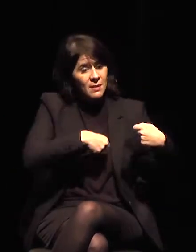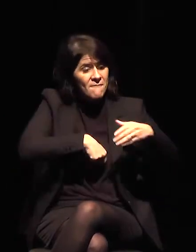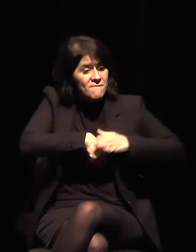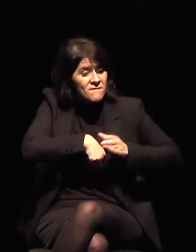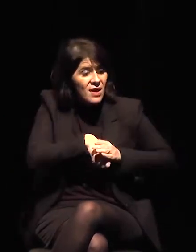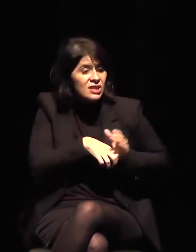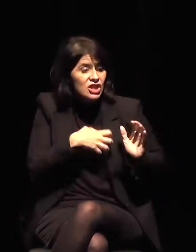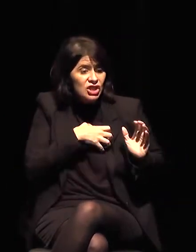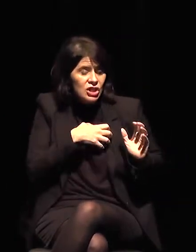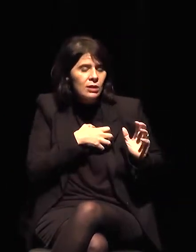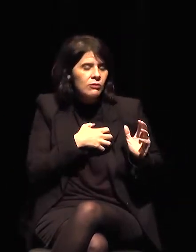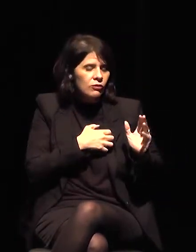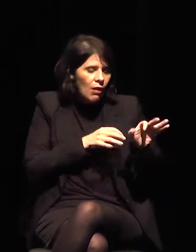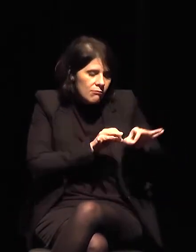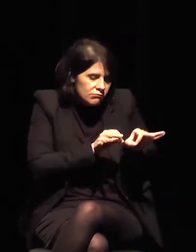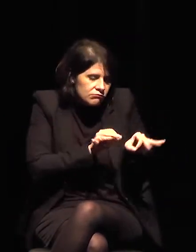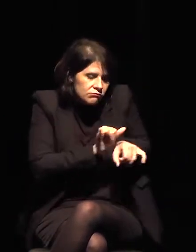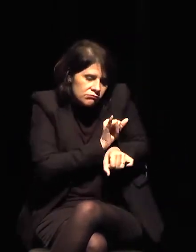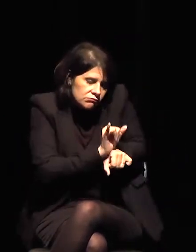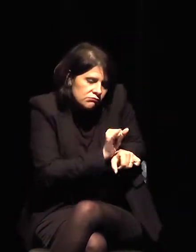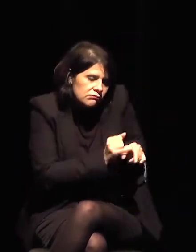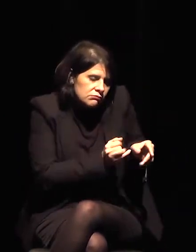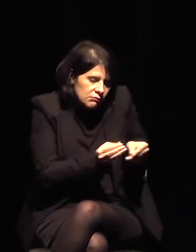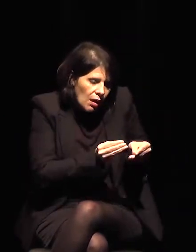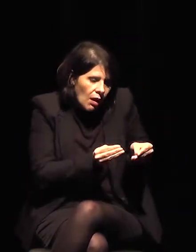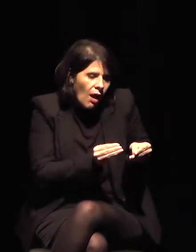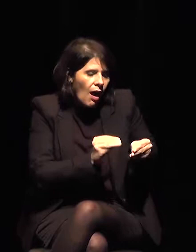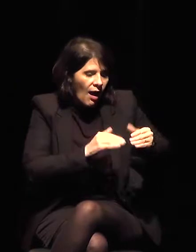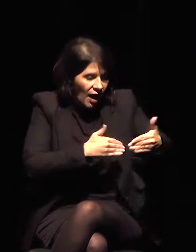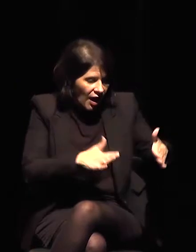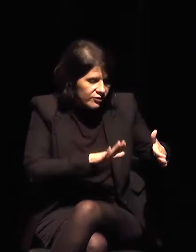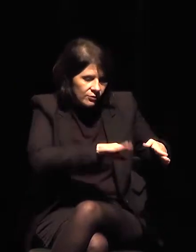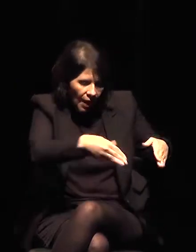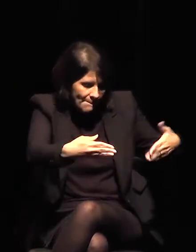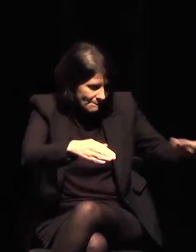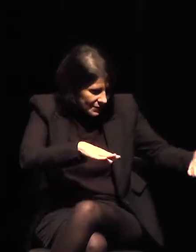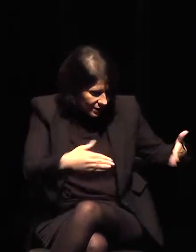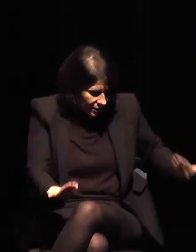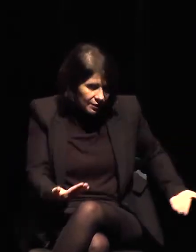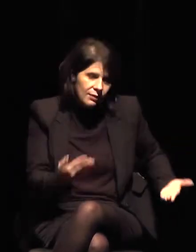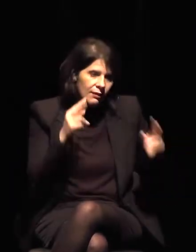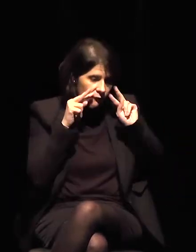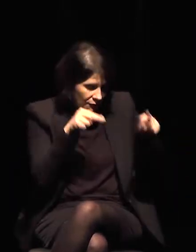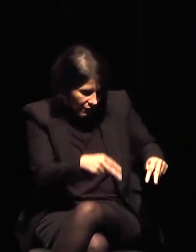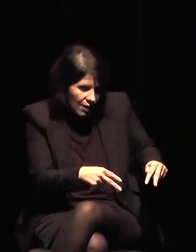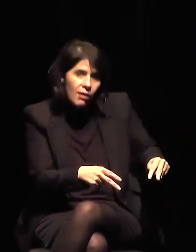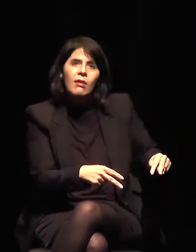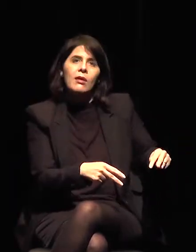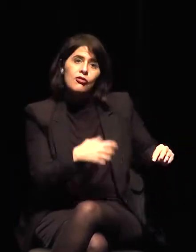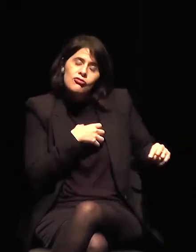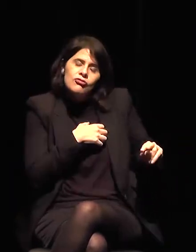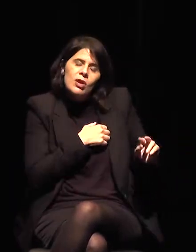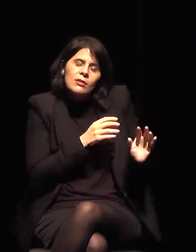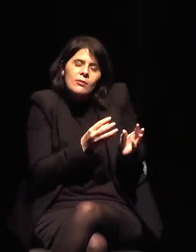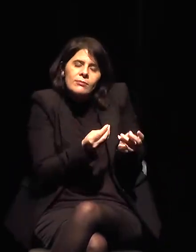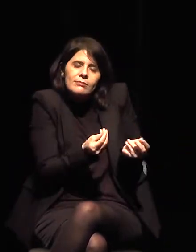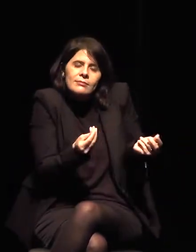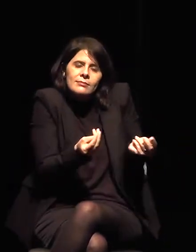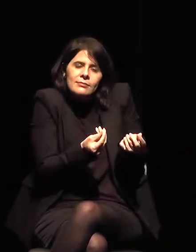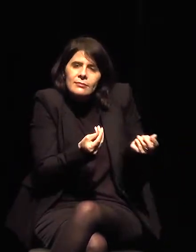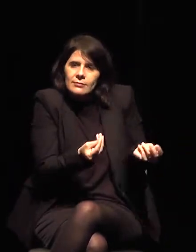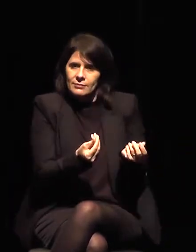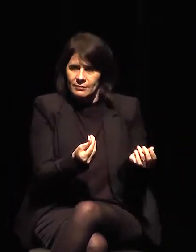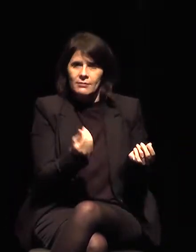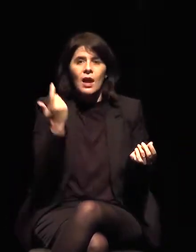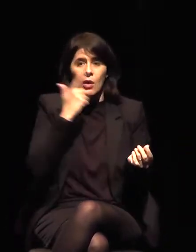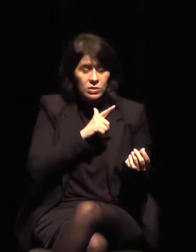un patrimonio para tanto traer a Brasil exposiciones, obras, contacto y diálogo y a la inversa,